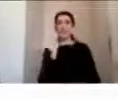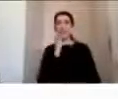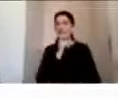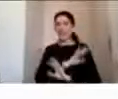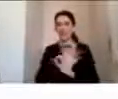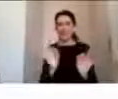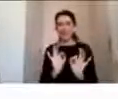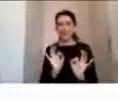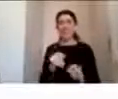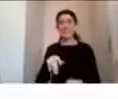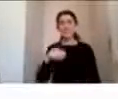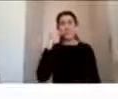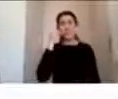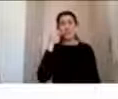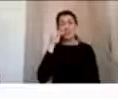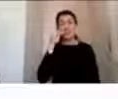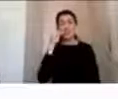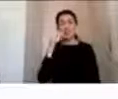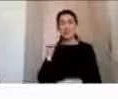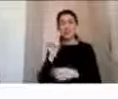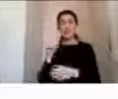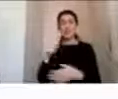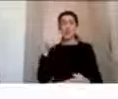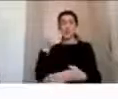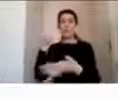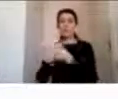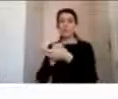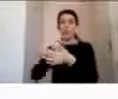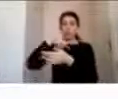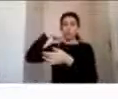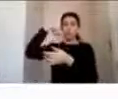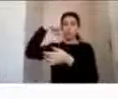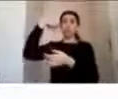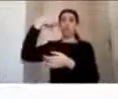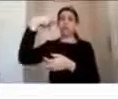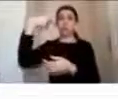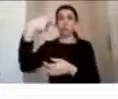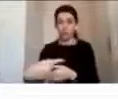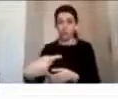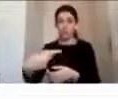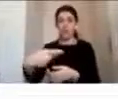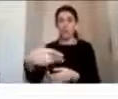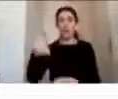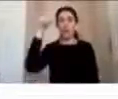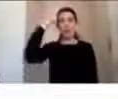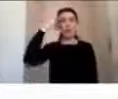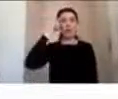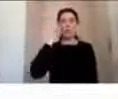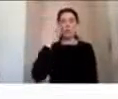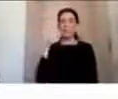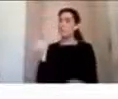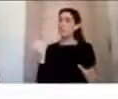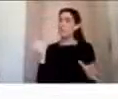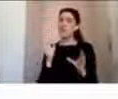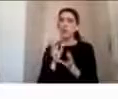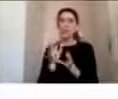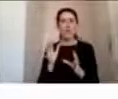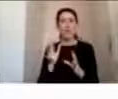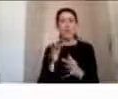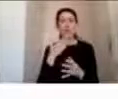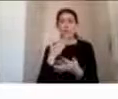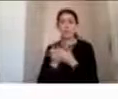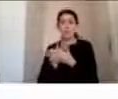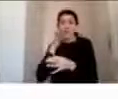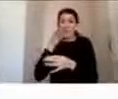se convierten en un proyectil y salen eyectados del vehículo teniendo lesiones gravísimas cuando nosotros llegamos al lugar.